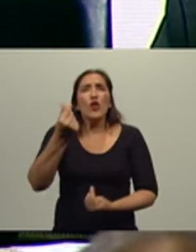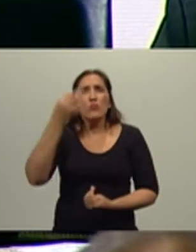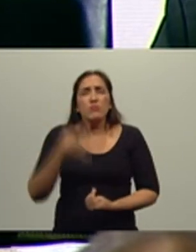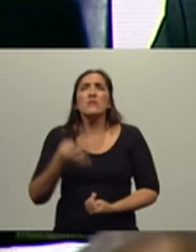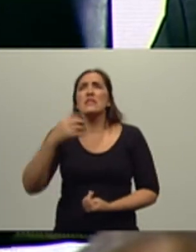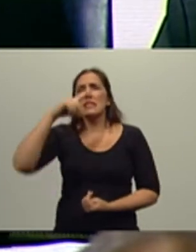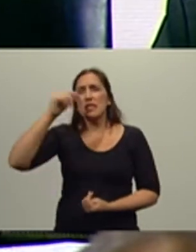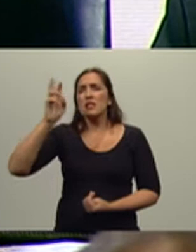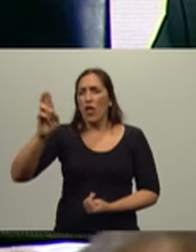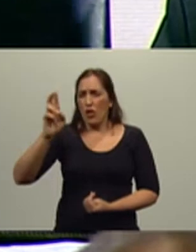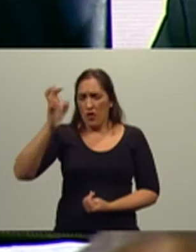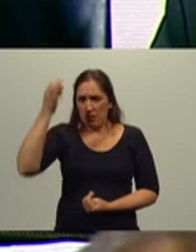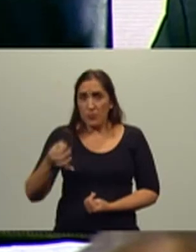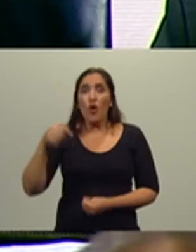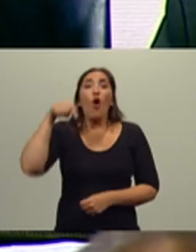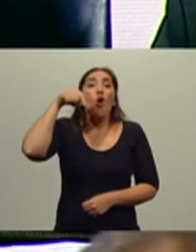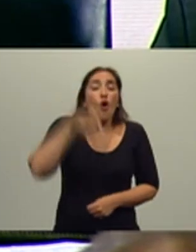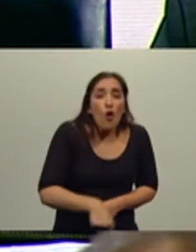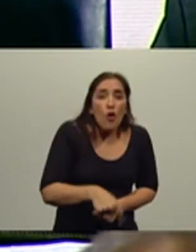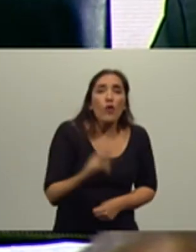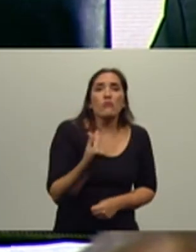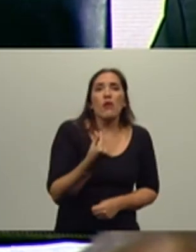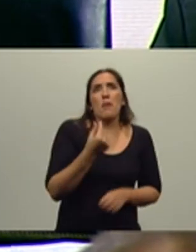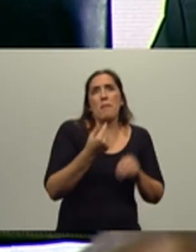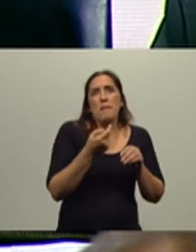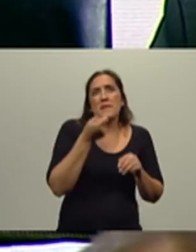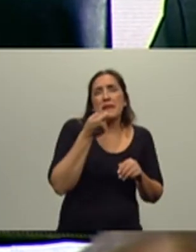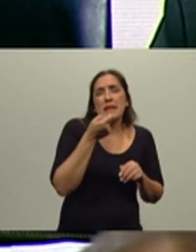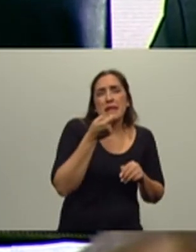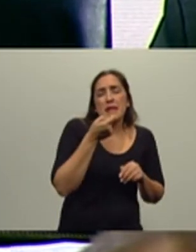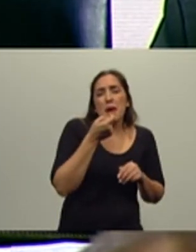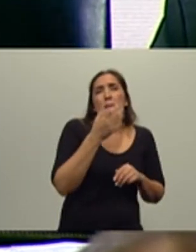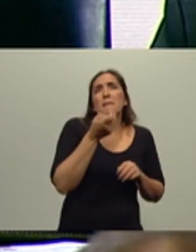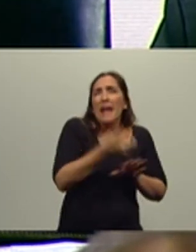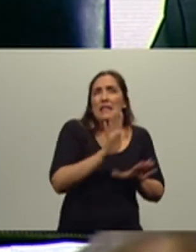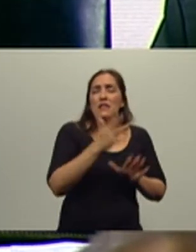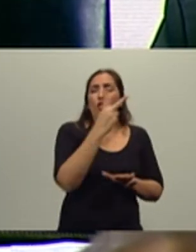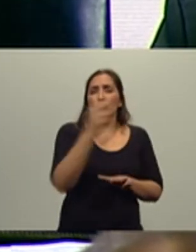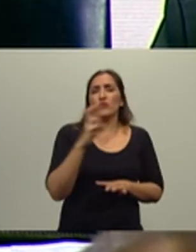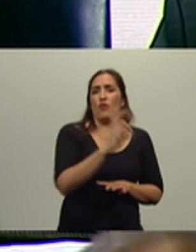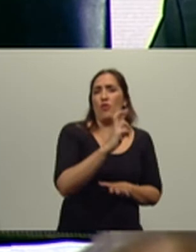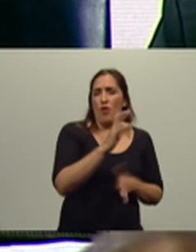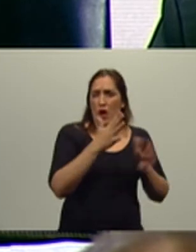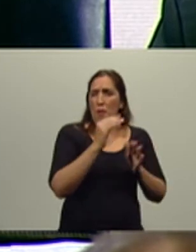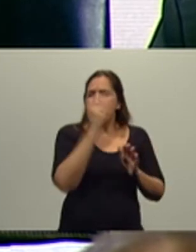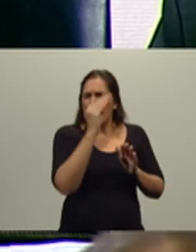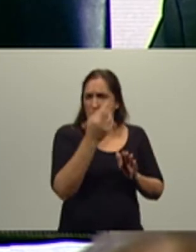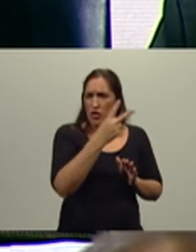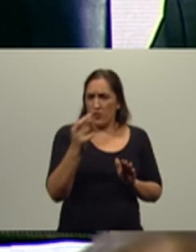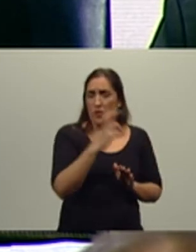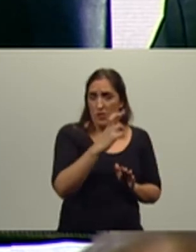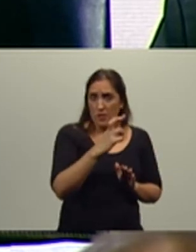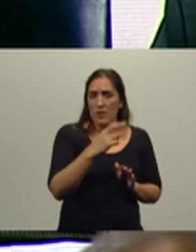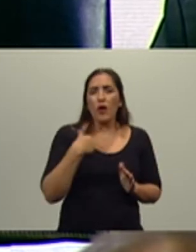70 dólares no, Casamiguela, hoy está a poco más de 200 dólares. Quiere decir entonces que mirando